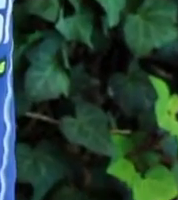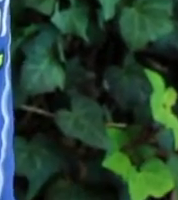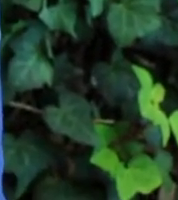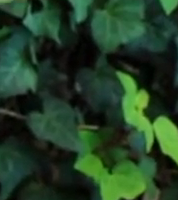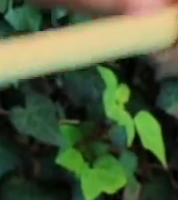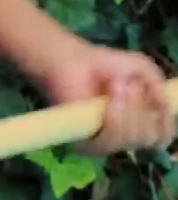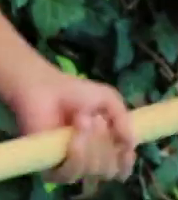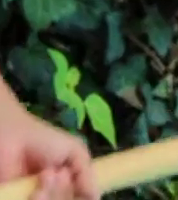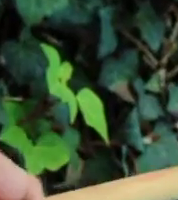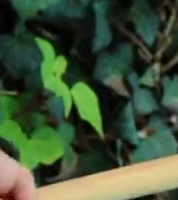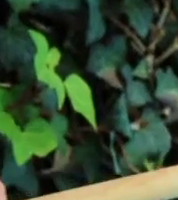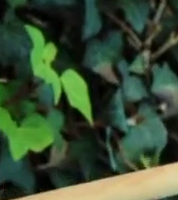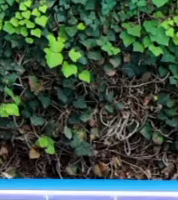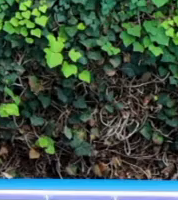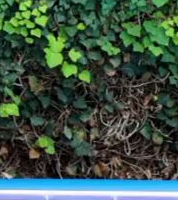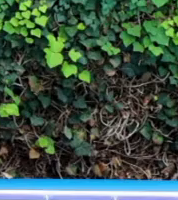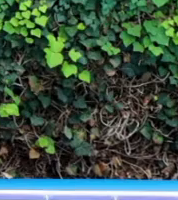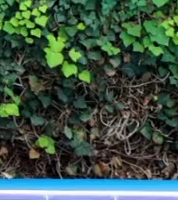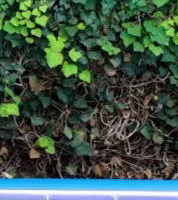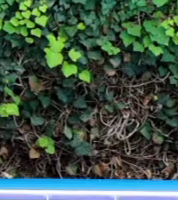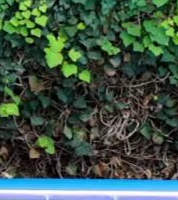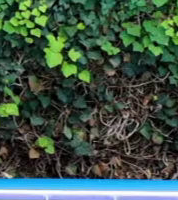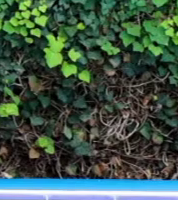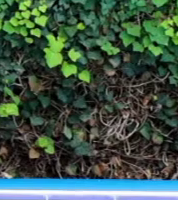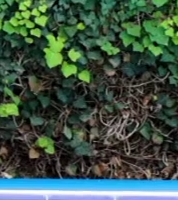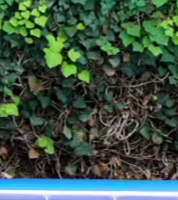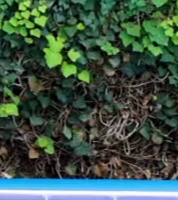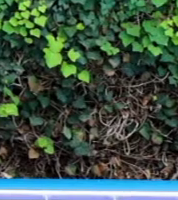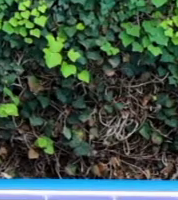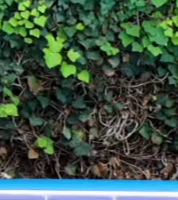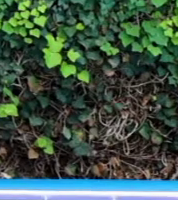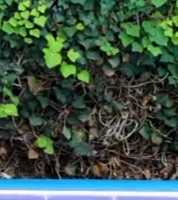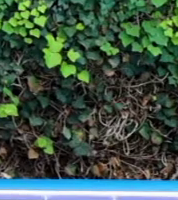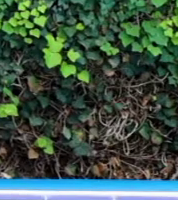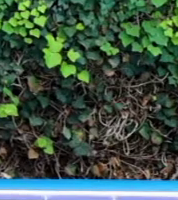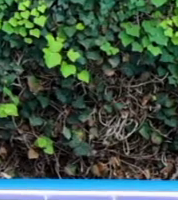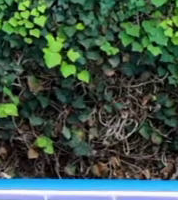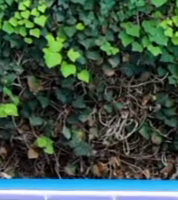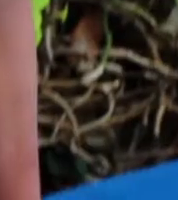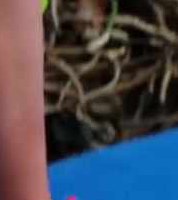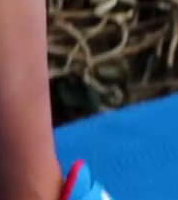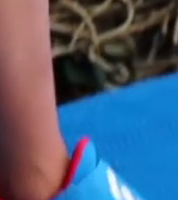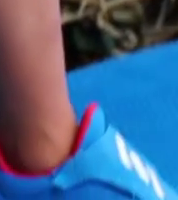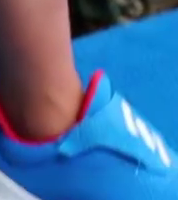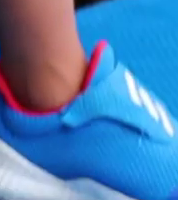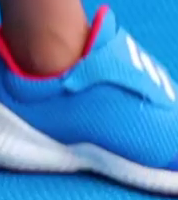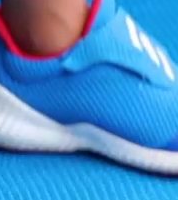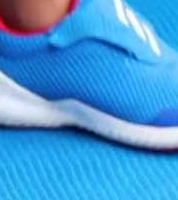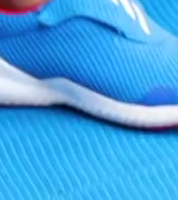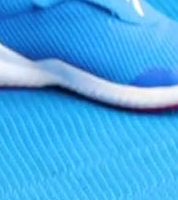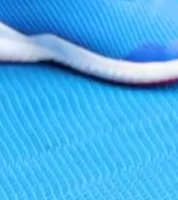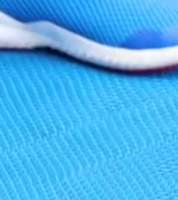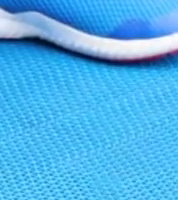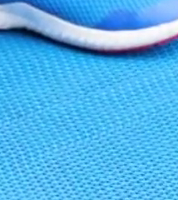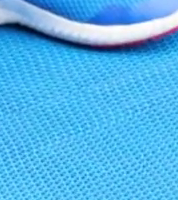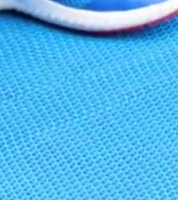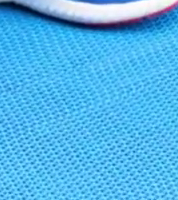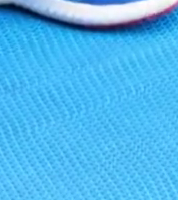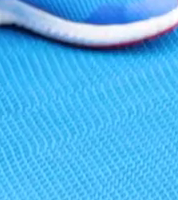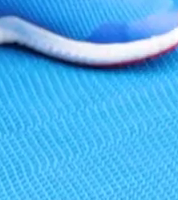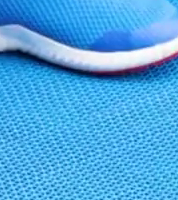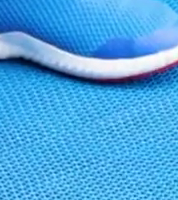respiramos, dos más. Uno, dos, bien hecho. Descansamos,